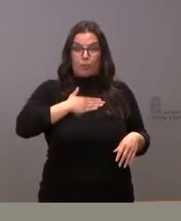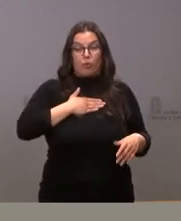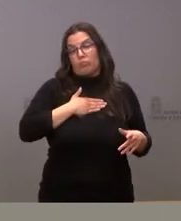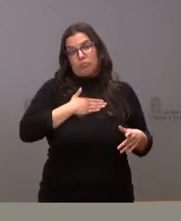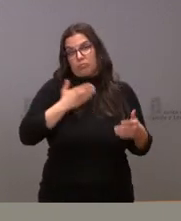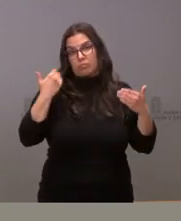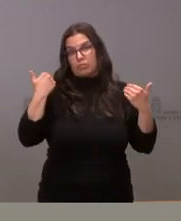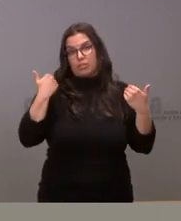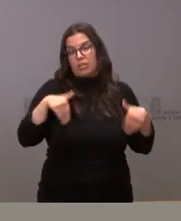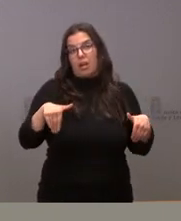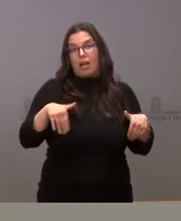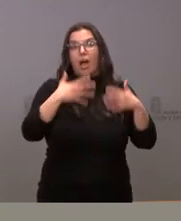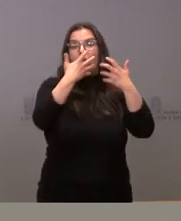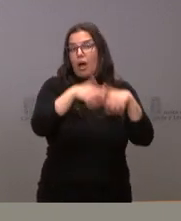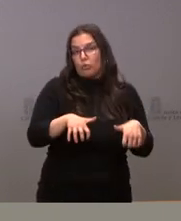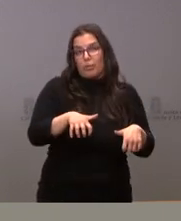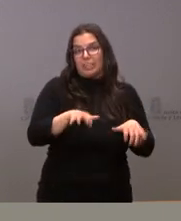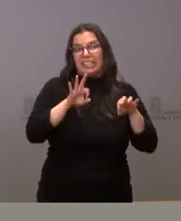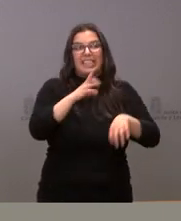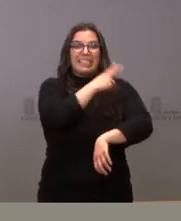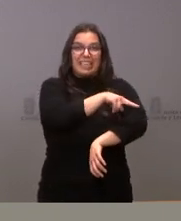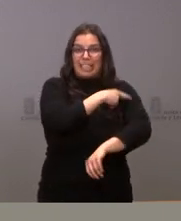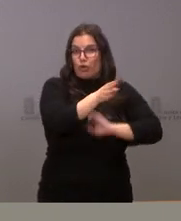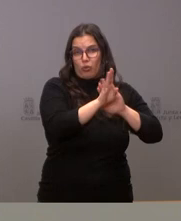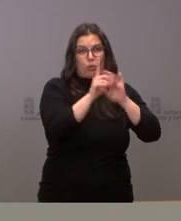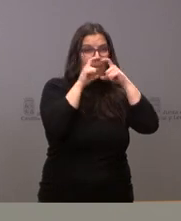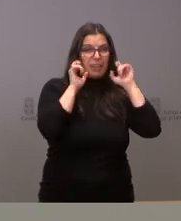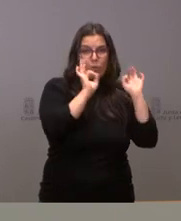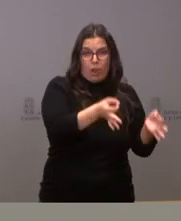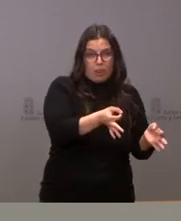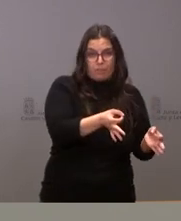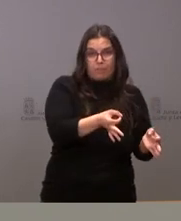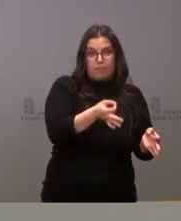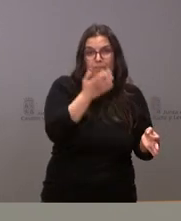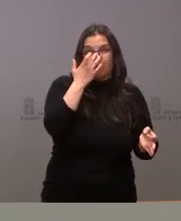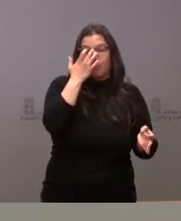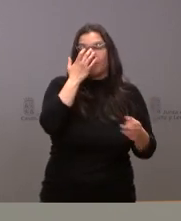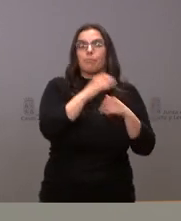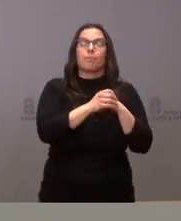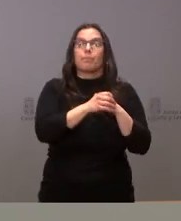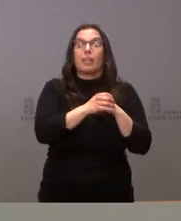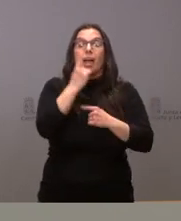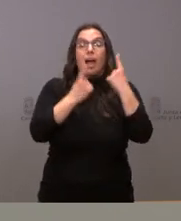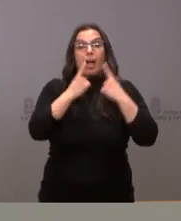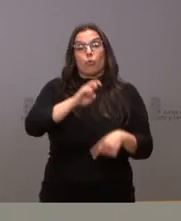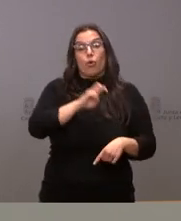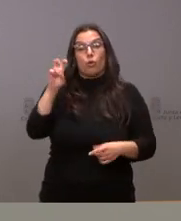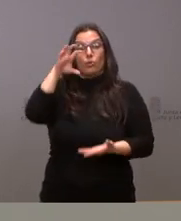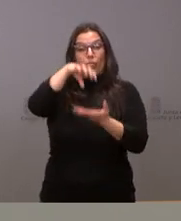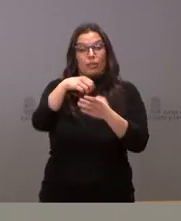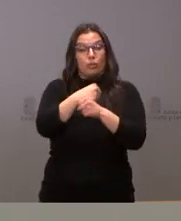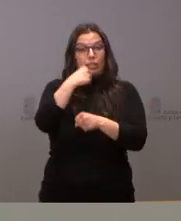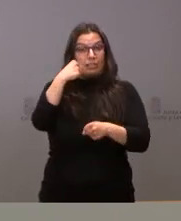edificios que tienen esa consideración de seguir manteniendo las mascarillas las que les hemos citado y algunos otros centros de trabajo